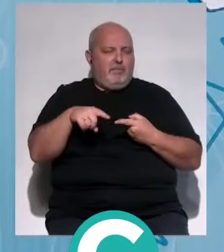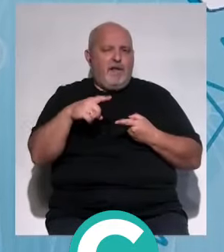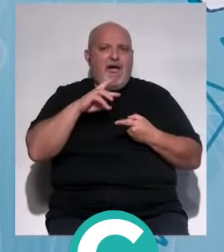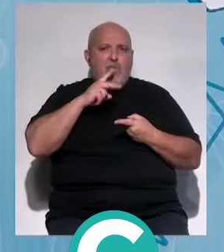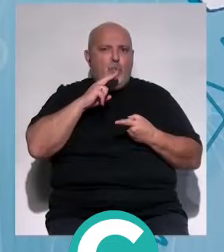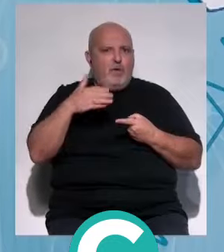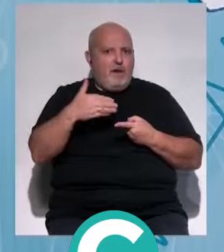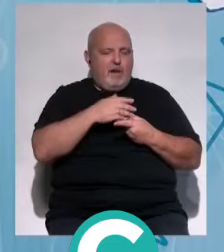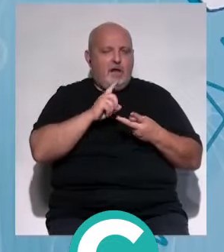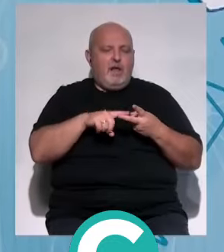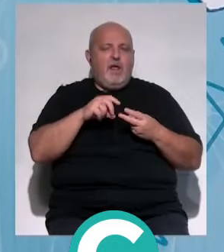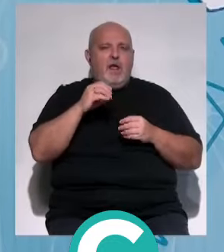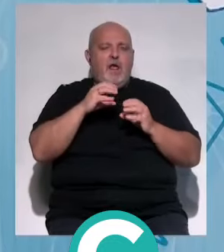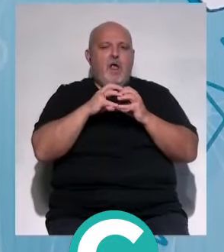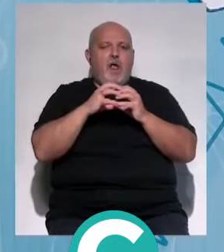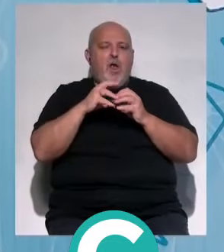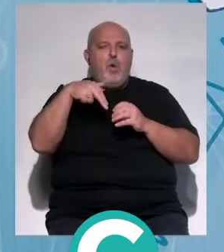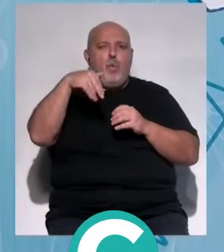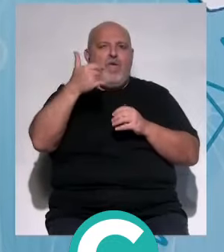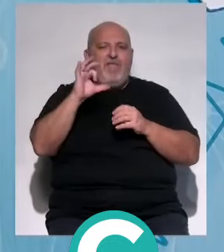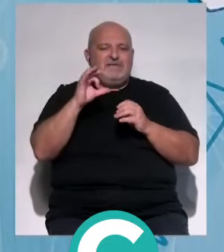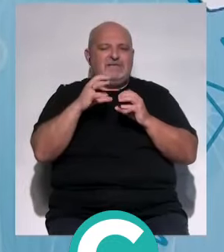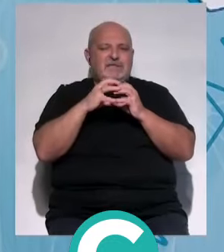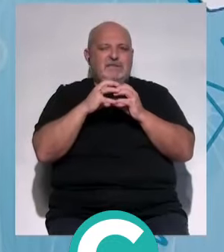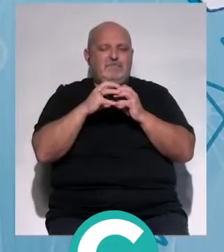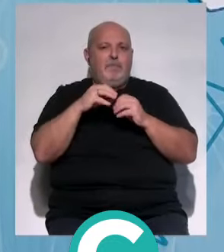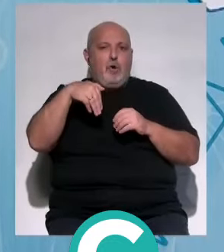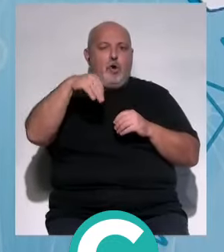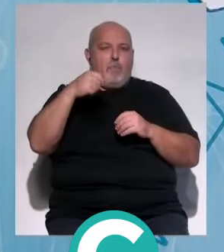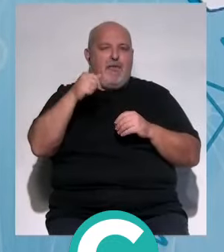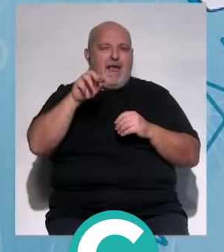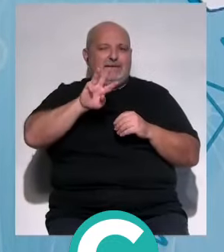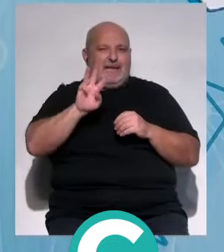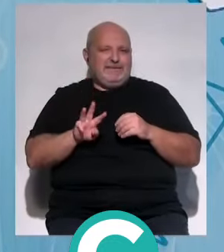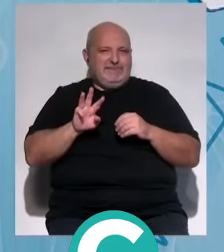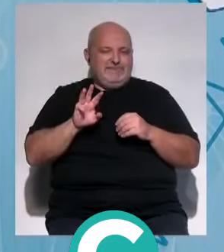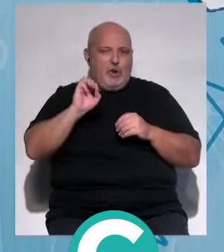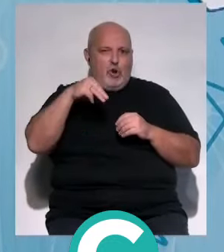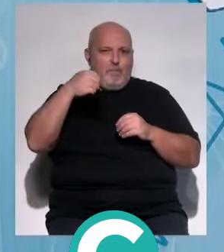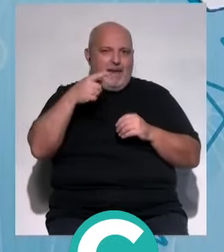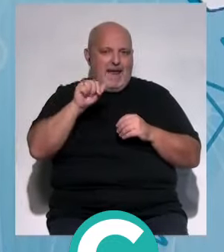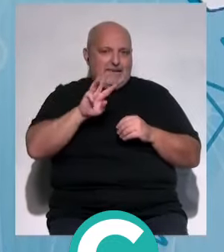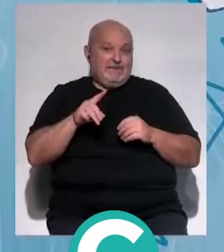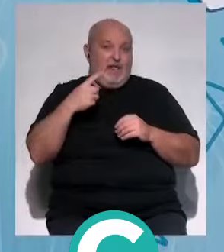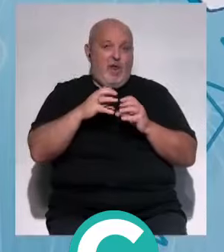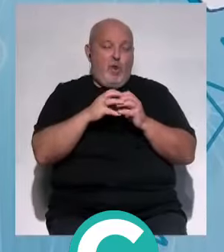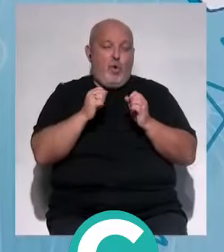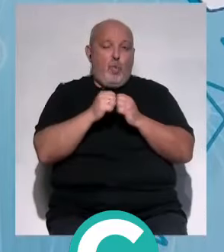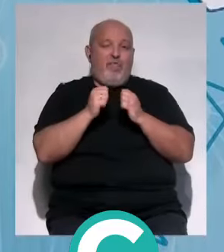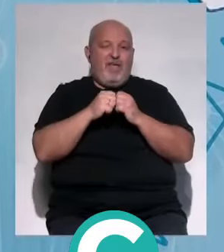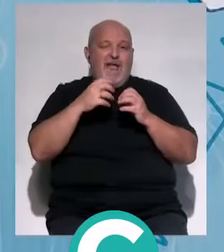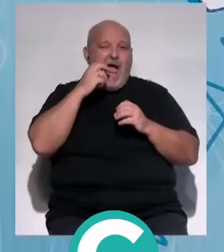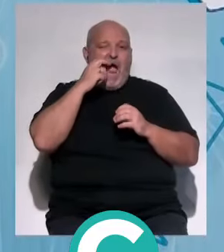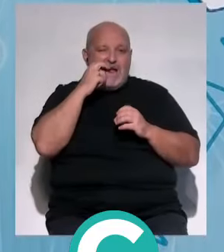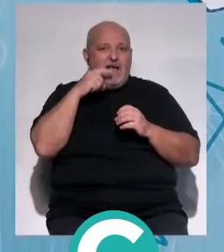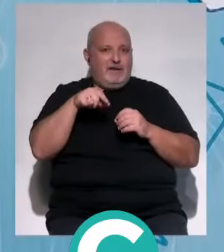pescados azules, las nueces para esos ácidos omega-3. Es verdad que se está ahora estudiando